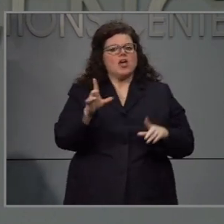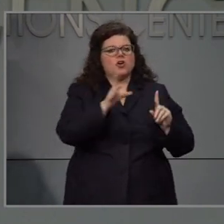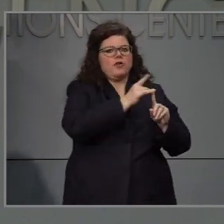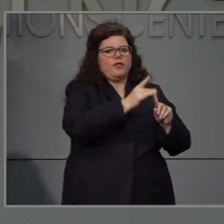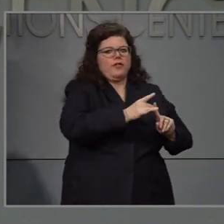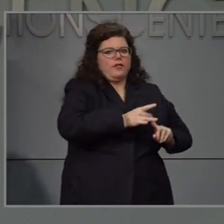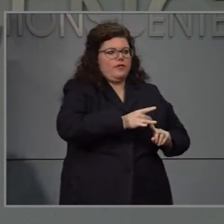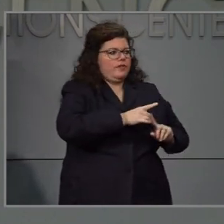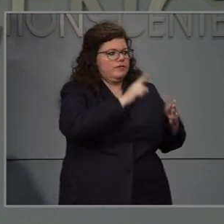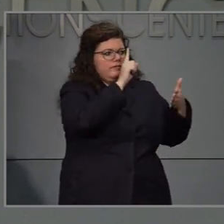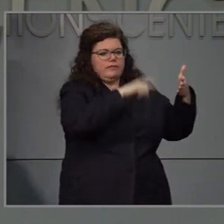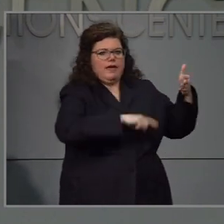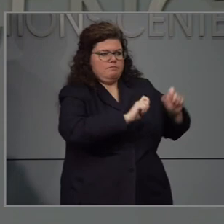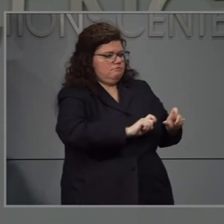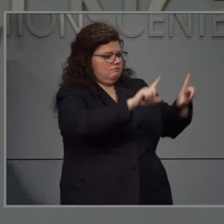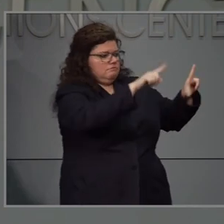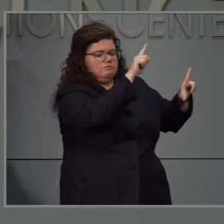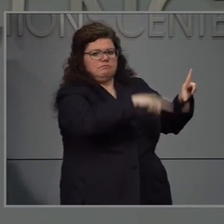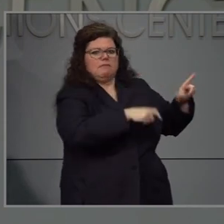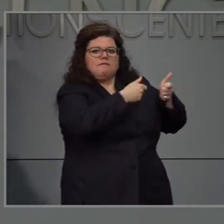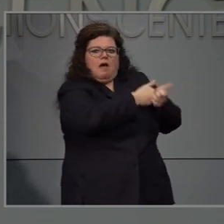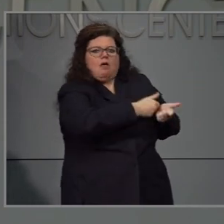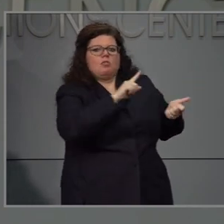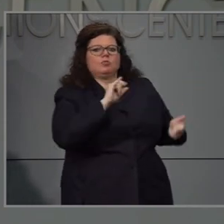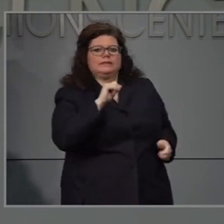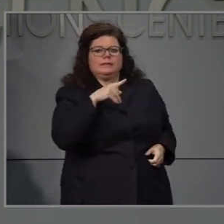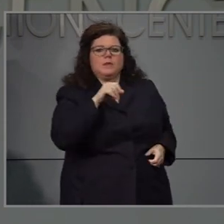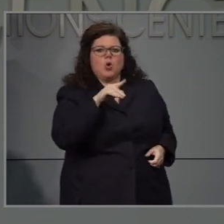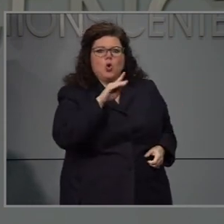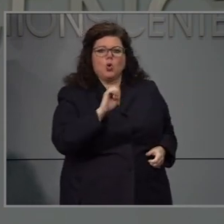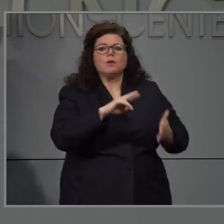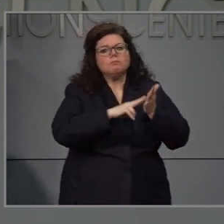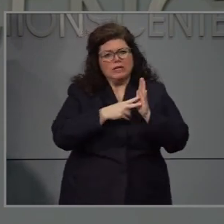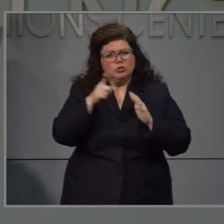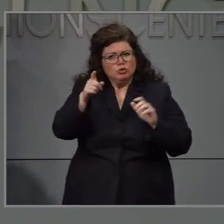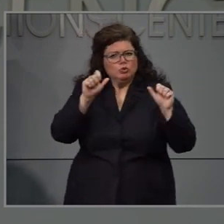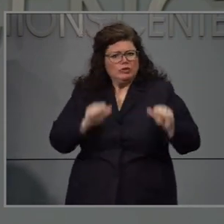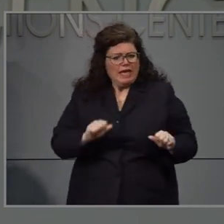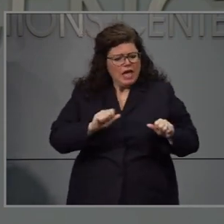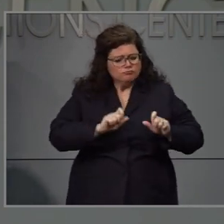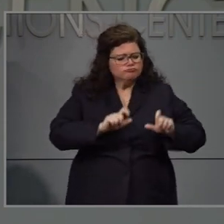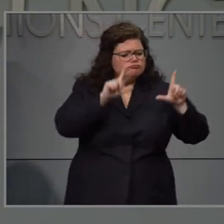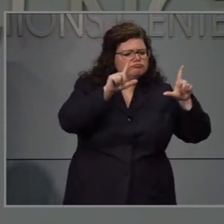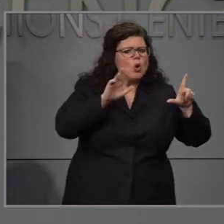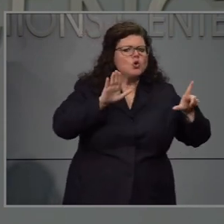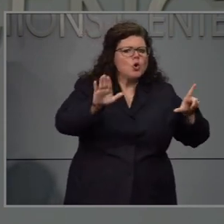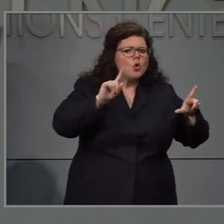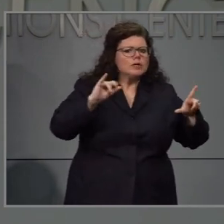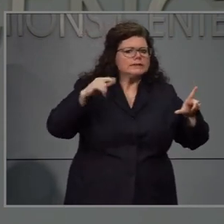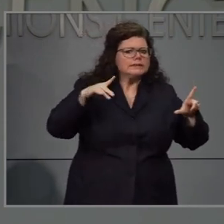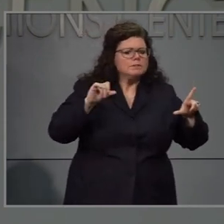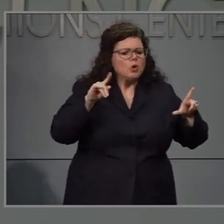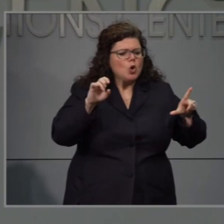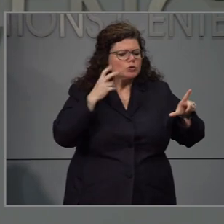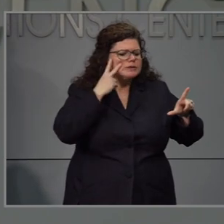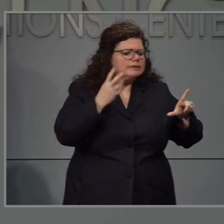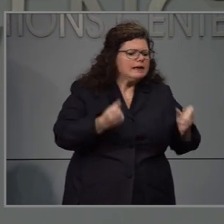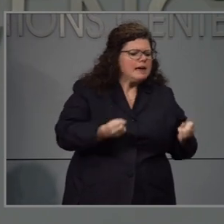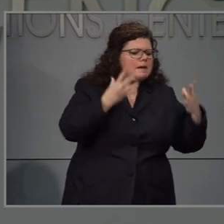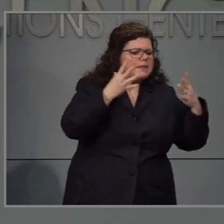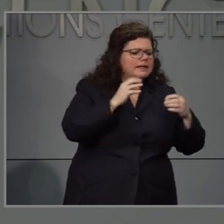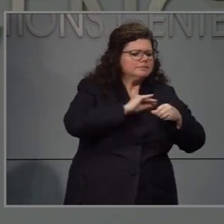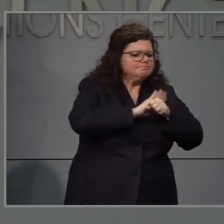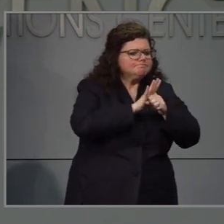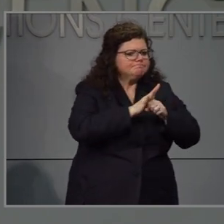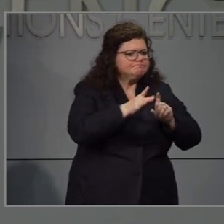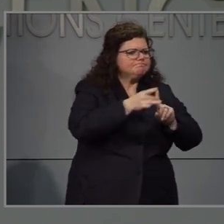postal, así es de que muchísima información para que cualquier comunidad sepa que es lo que está pasando con los casos en su área.